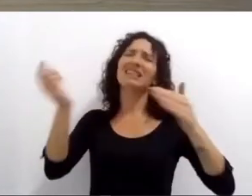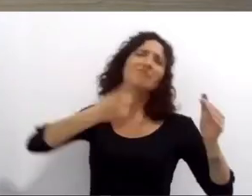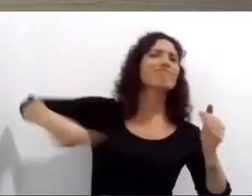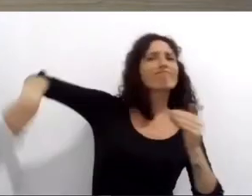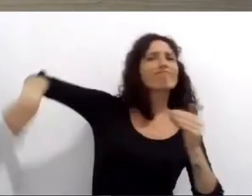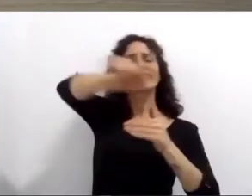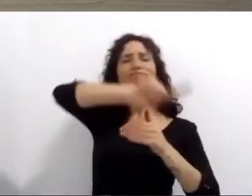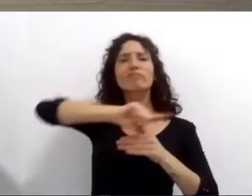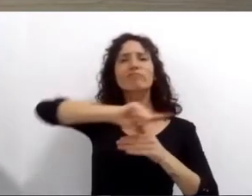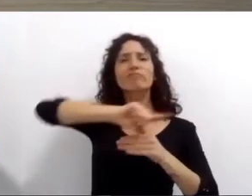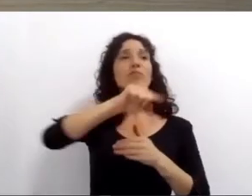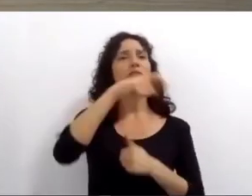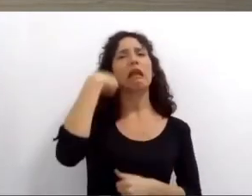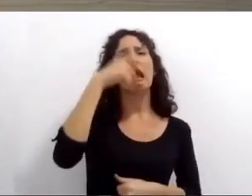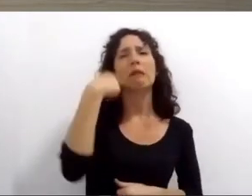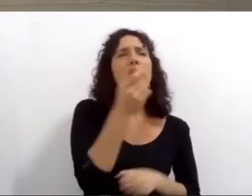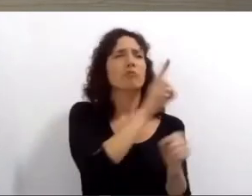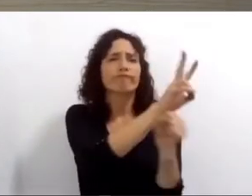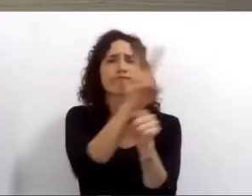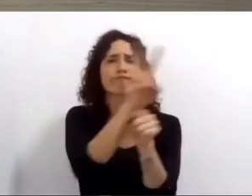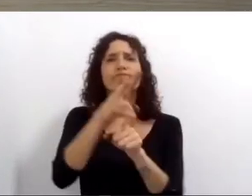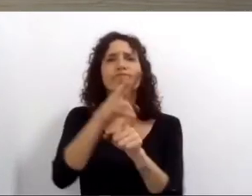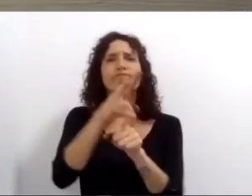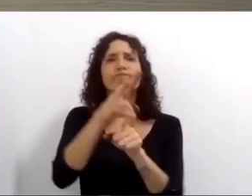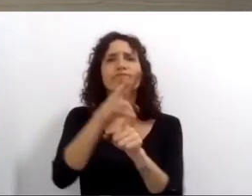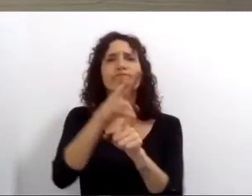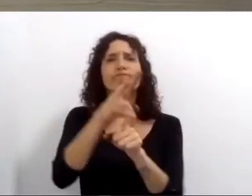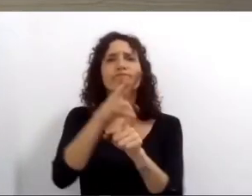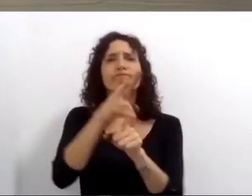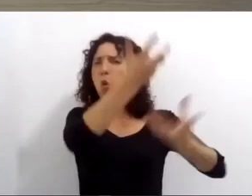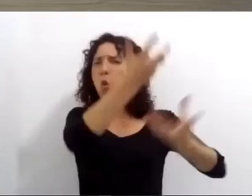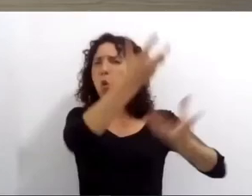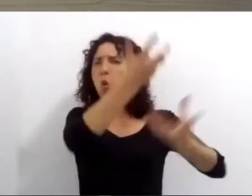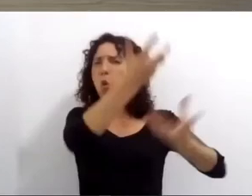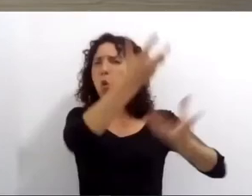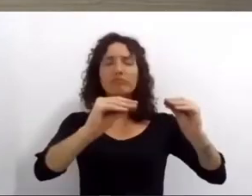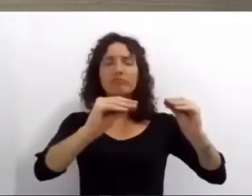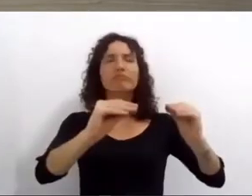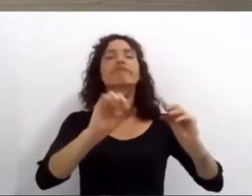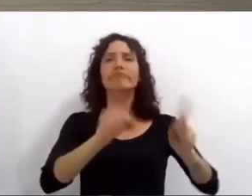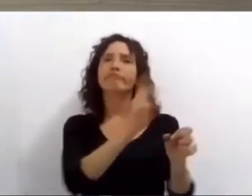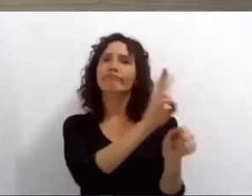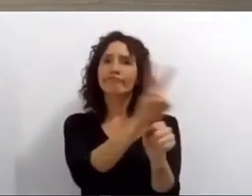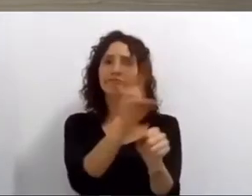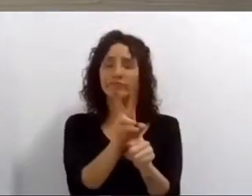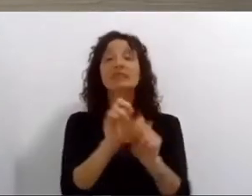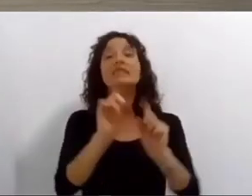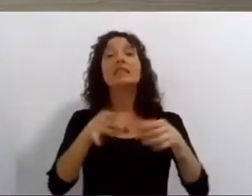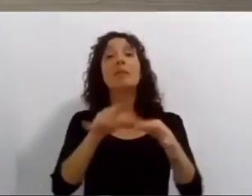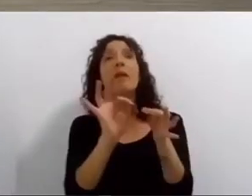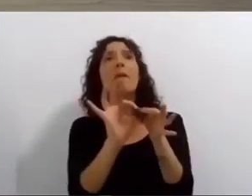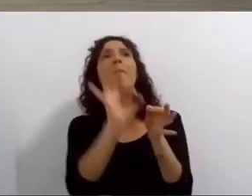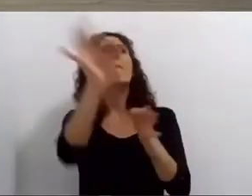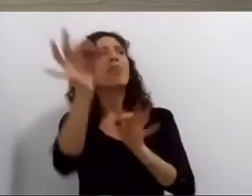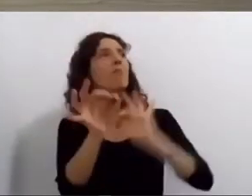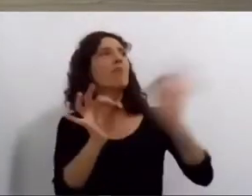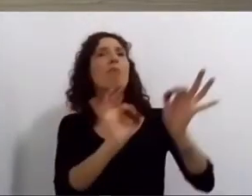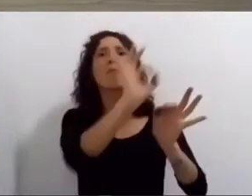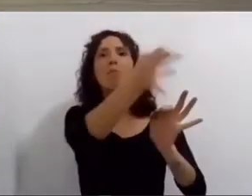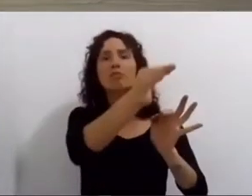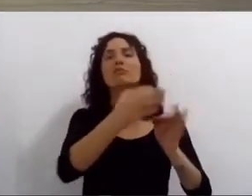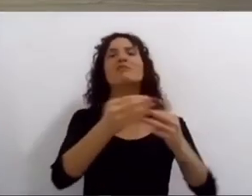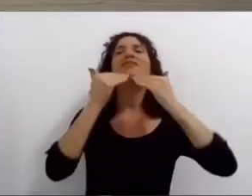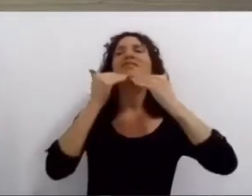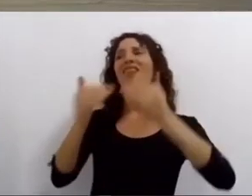y fauna y evitar que llegue a viviendas aledañas de las zonas más comprometidas reconociendo también allí el trabajo de las organizaciones